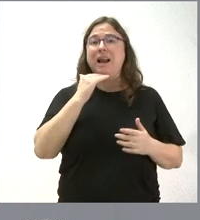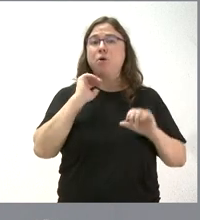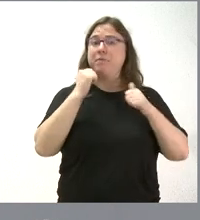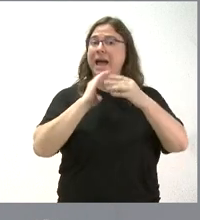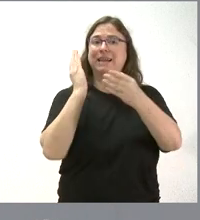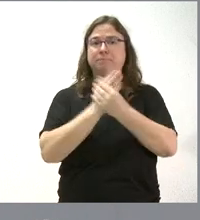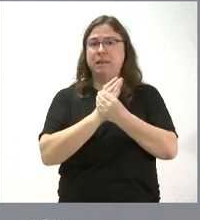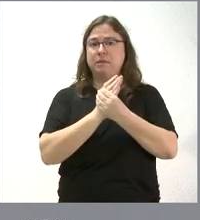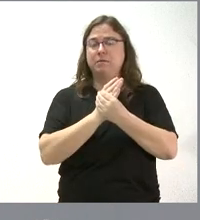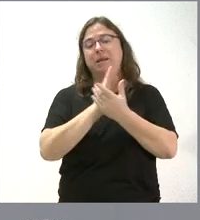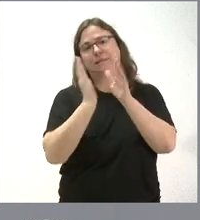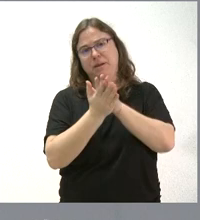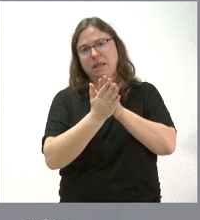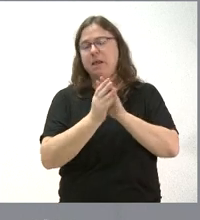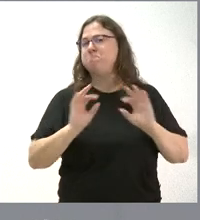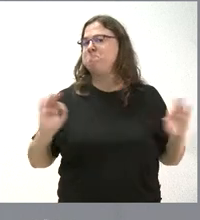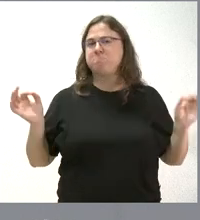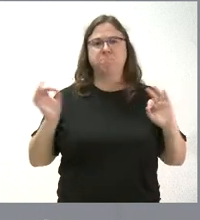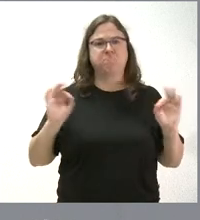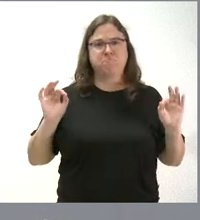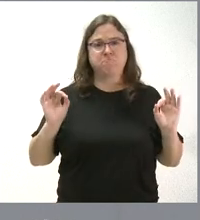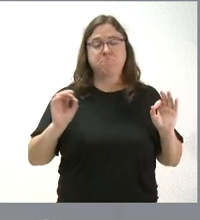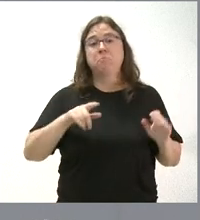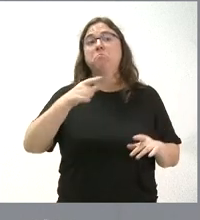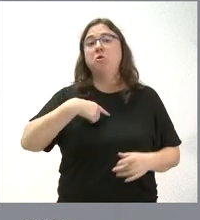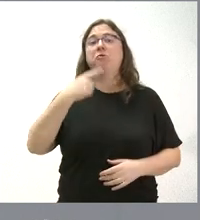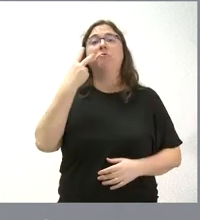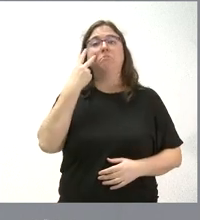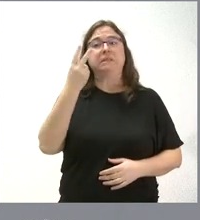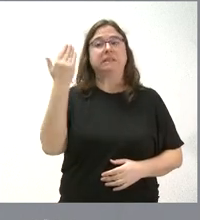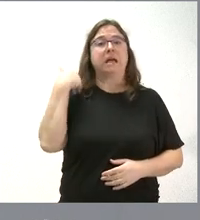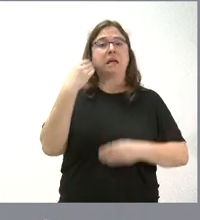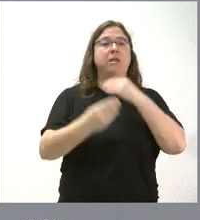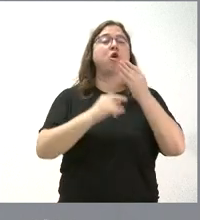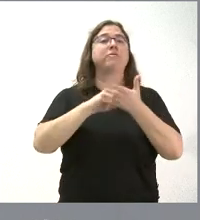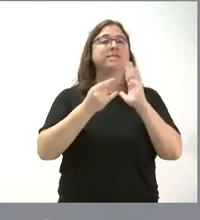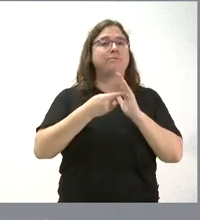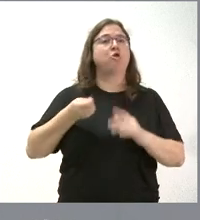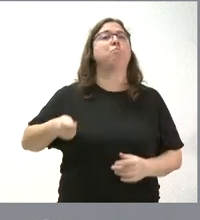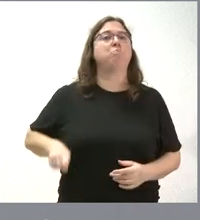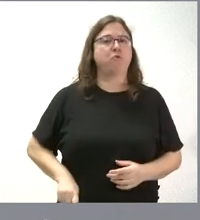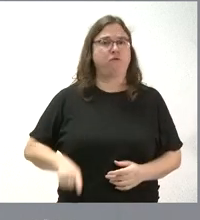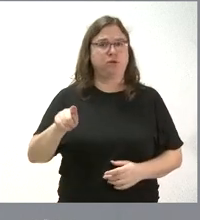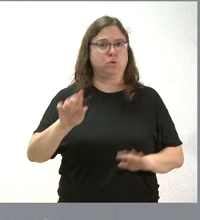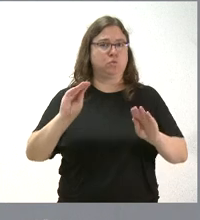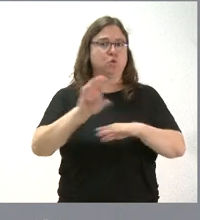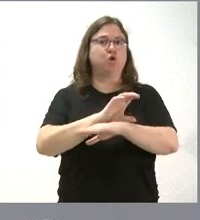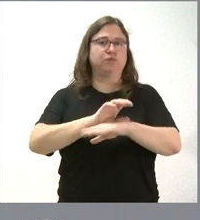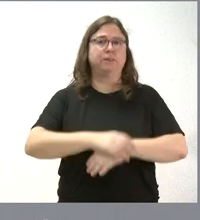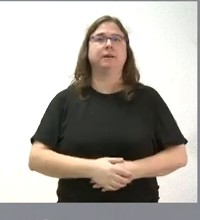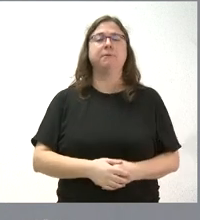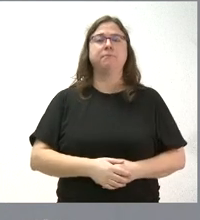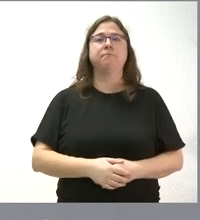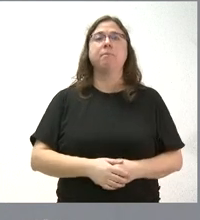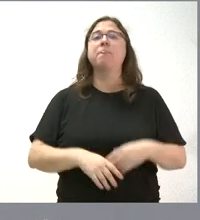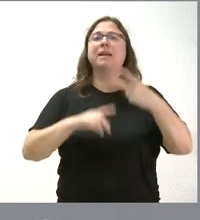expediente sancionador de ninguna naturaleza, al menos por la visita que realizaron ayer los técnicos y los profesionales de la Provea Consejería. El